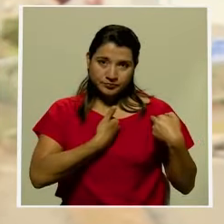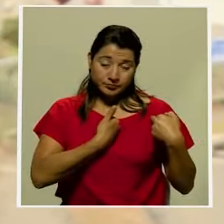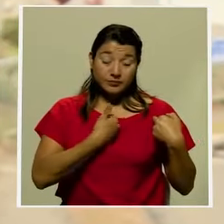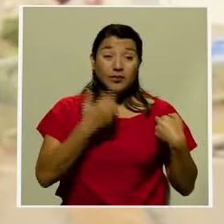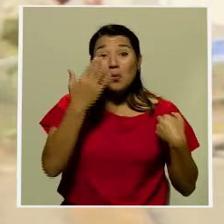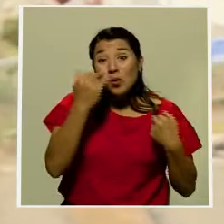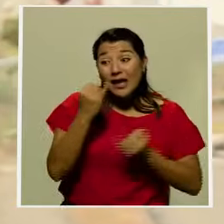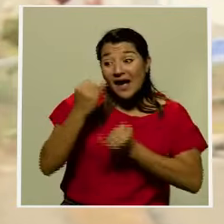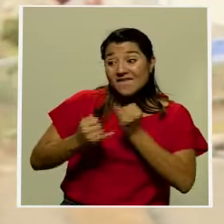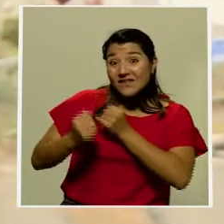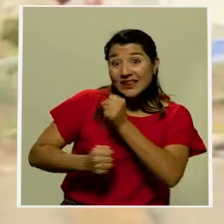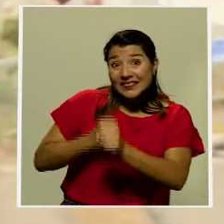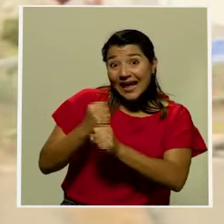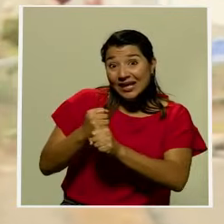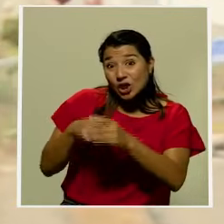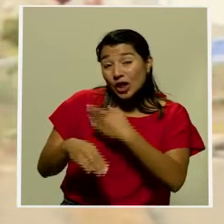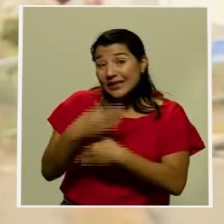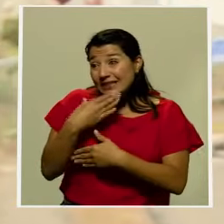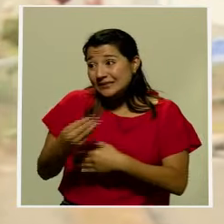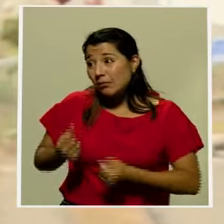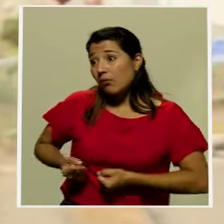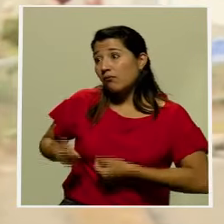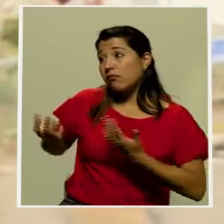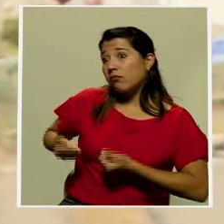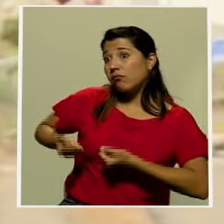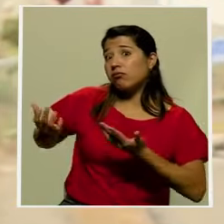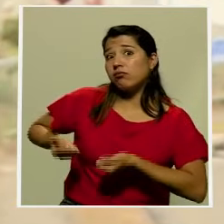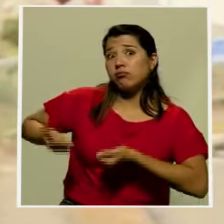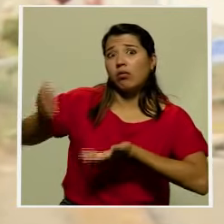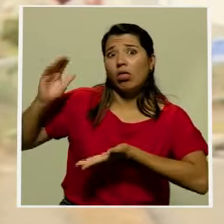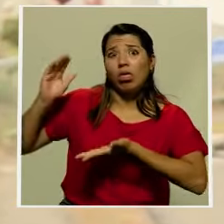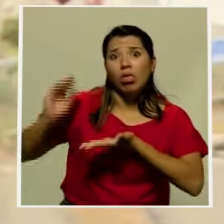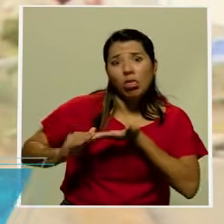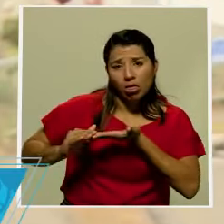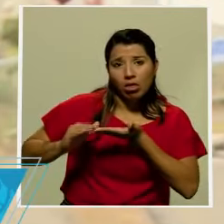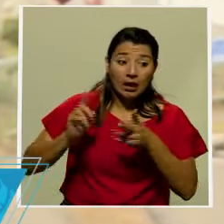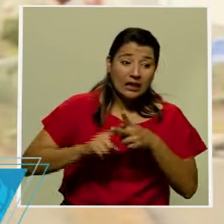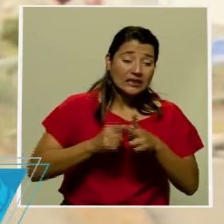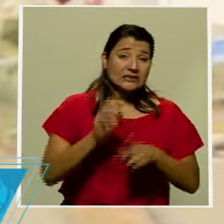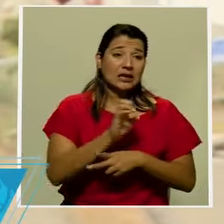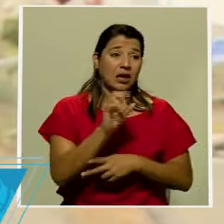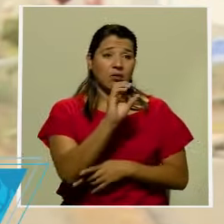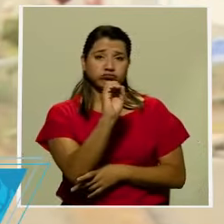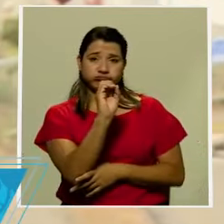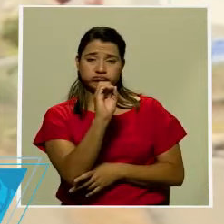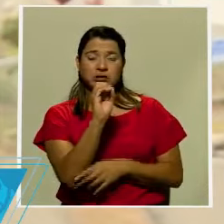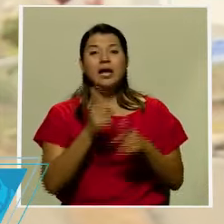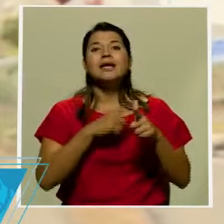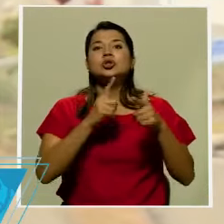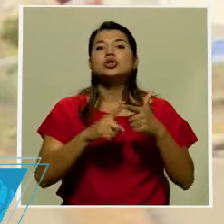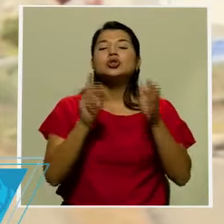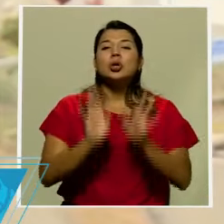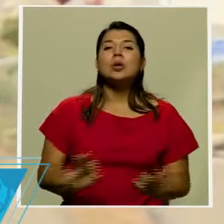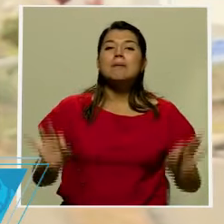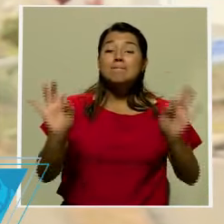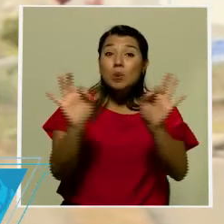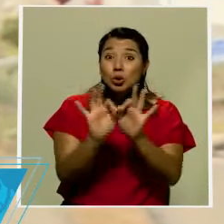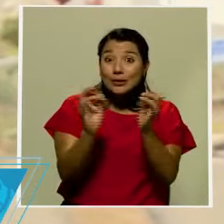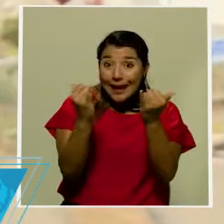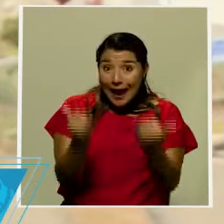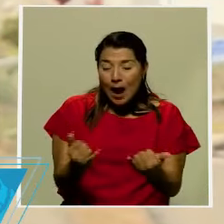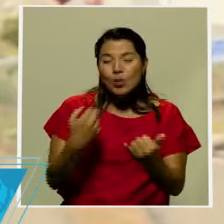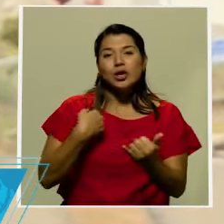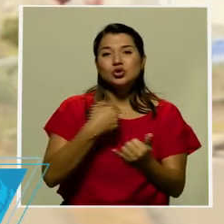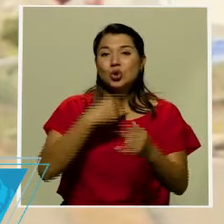excesivos que hacemos en el mes de diciembre provocan que en enero tengamos un déficit presupuestario. Entonces lo importante es que ahora que estamos